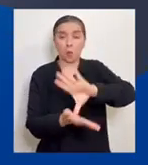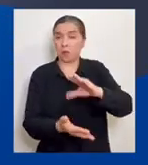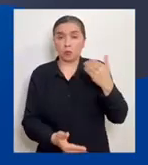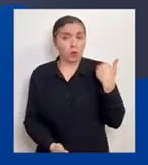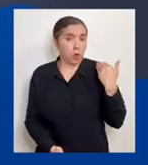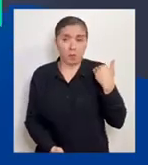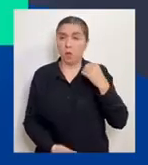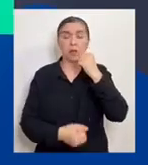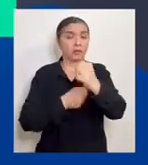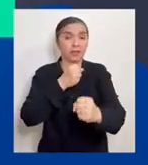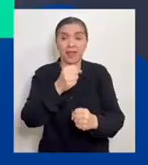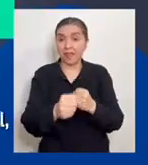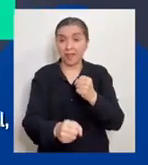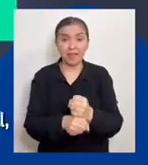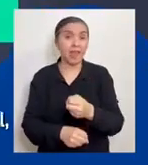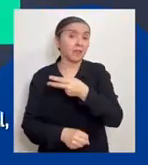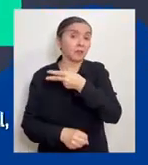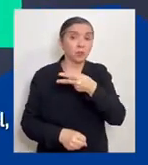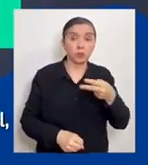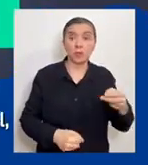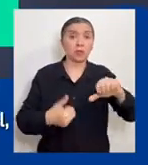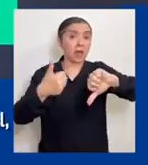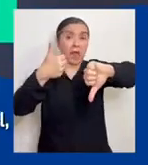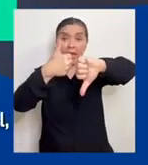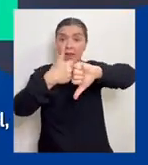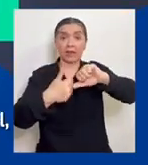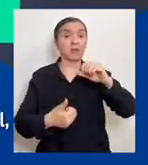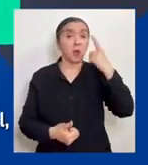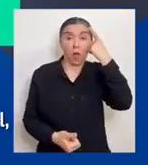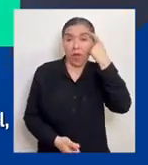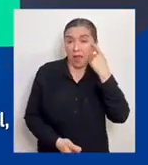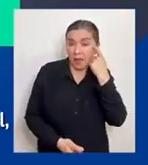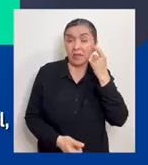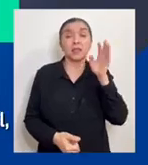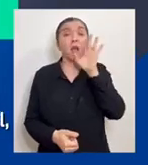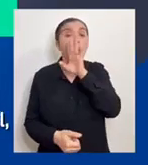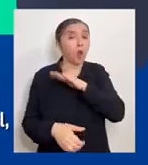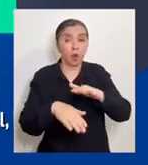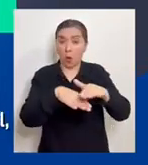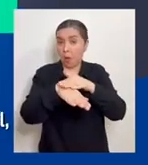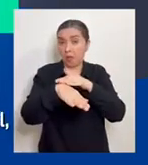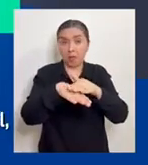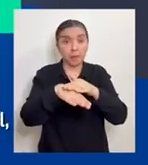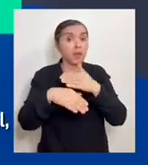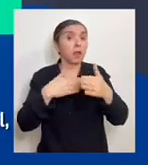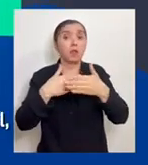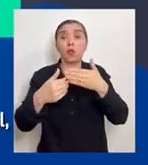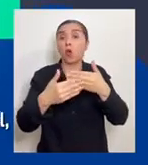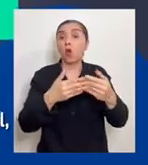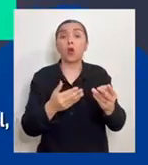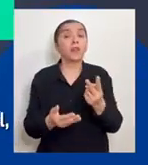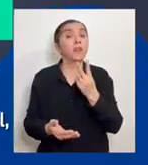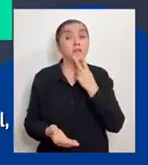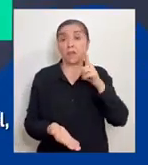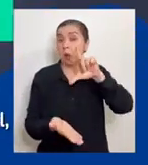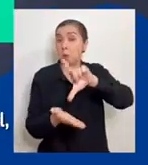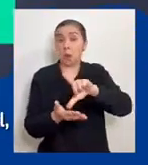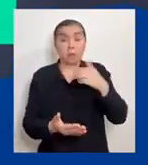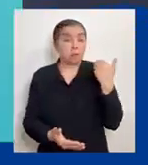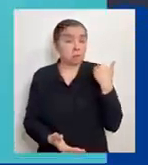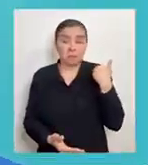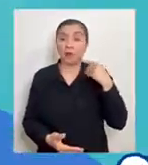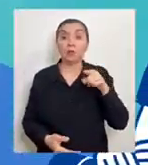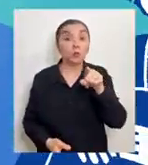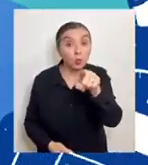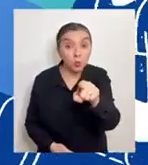una comunidad o un país, sin importar su edad, su sexo o género, sus creencias, su color de piel ni el lugar donde